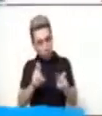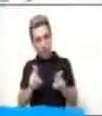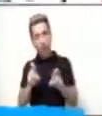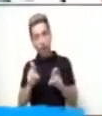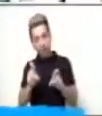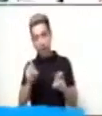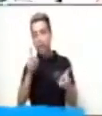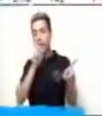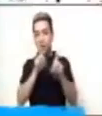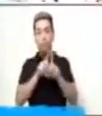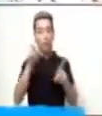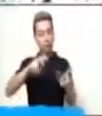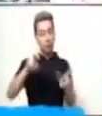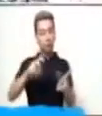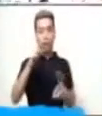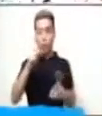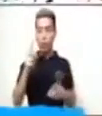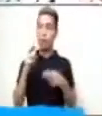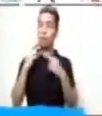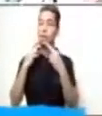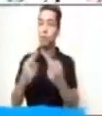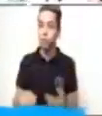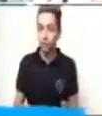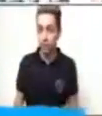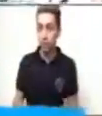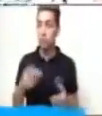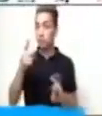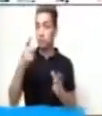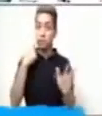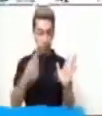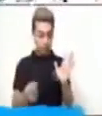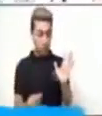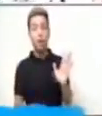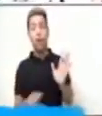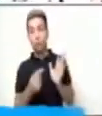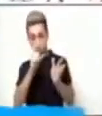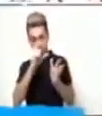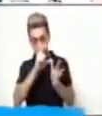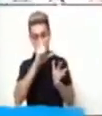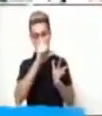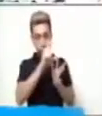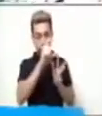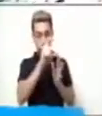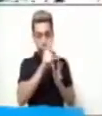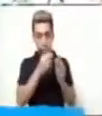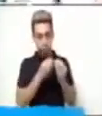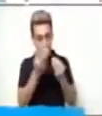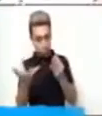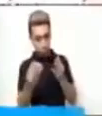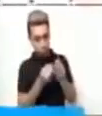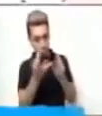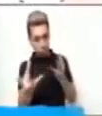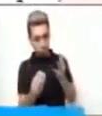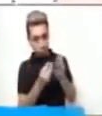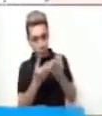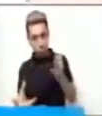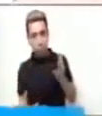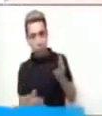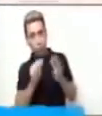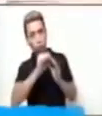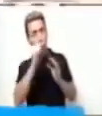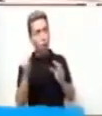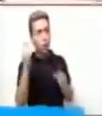una respuesta. Si las características coinciden con otros objetos que estés